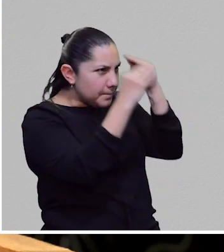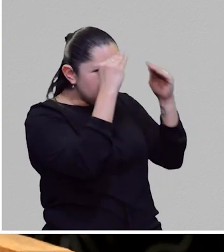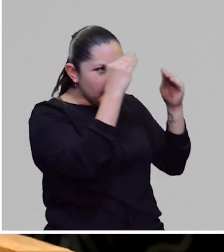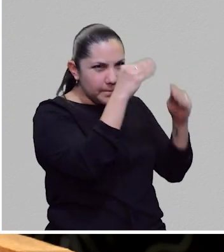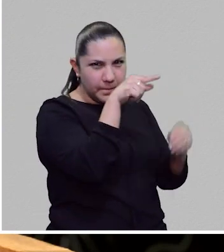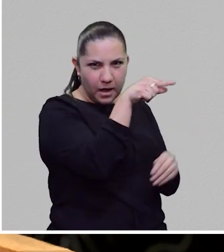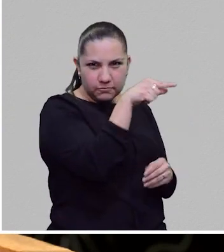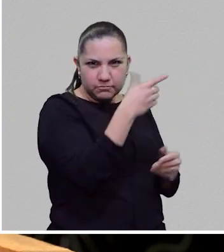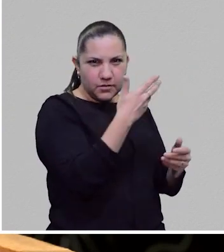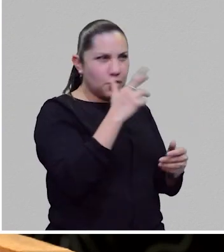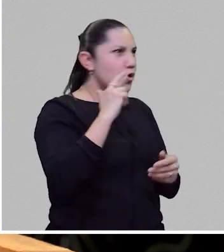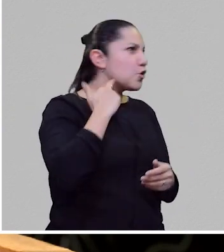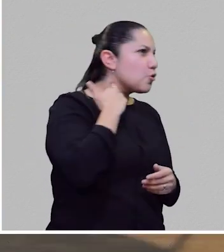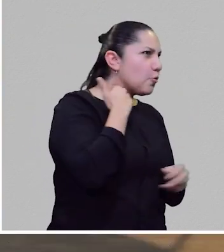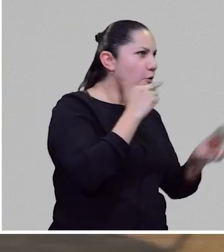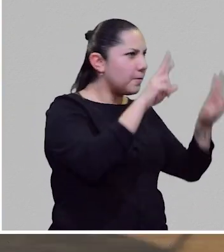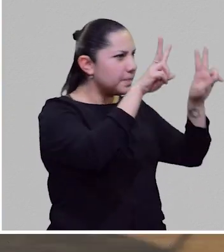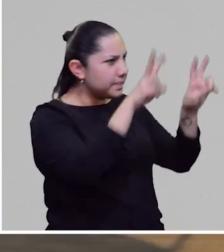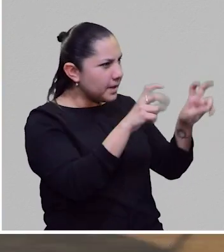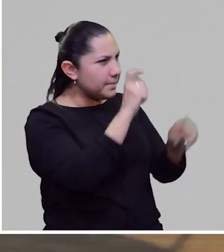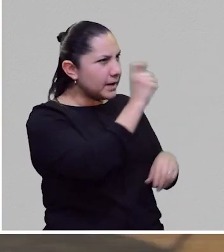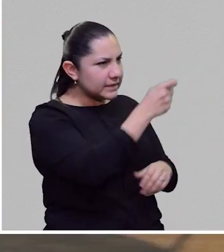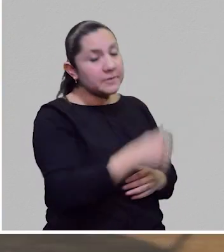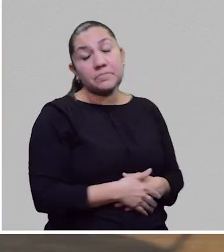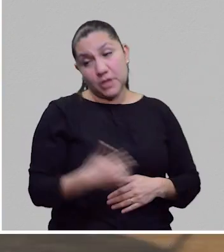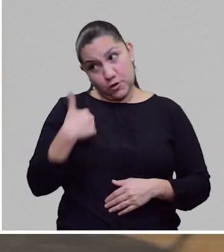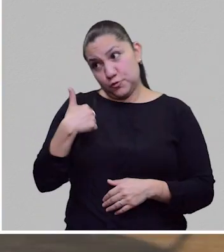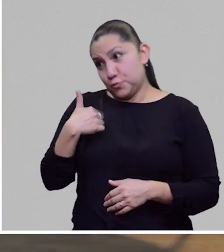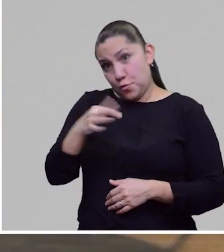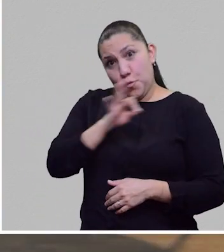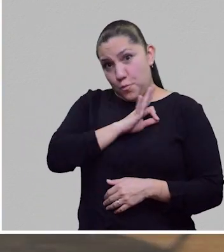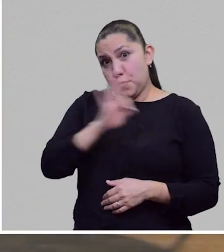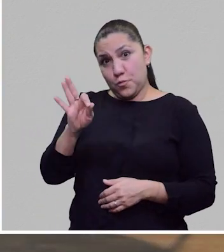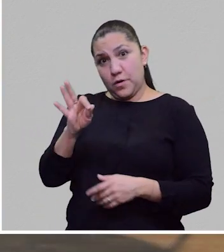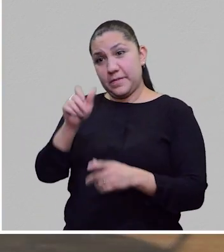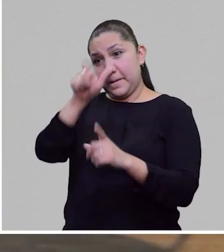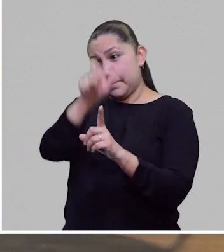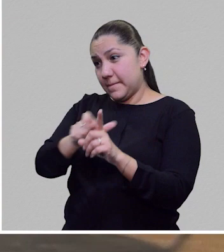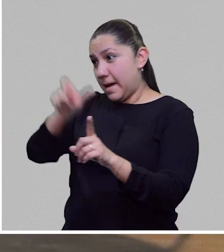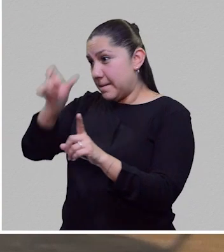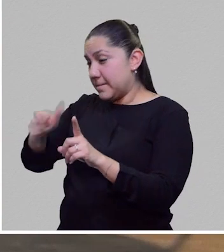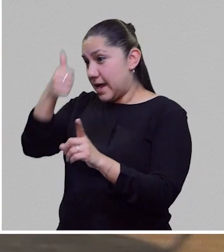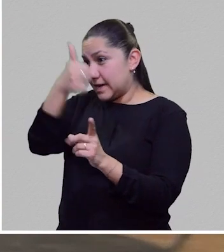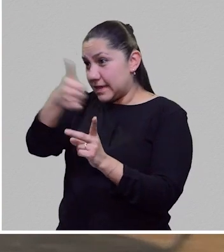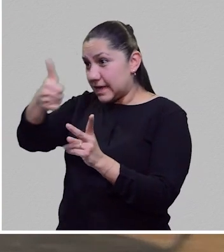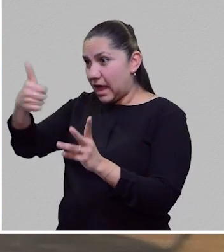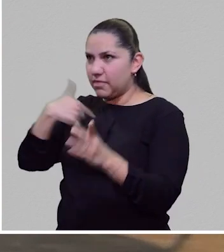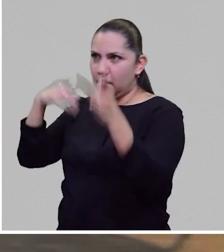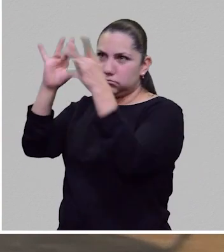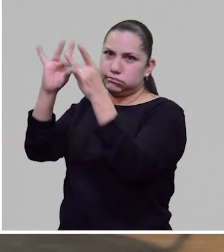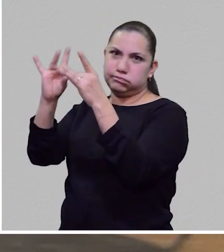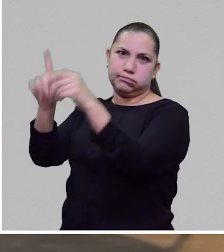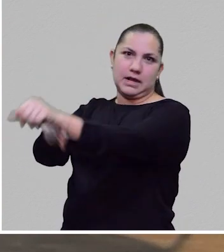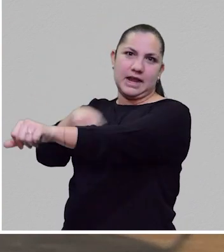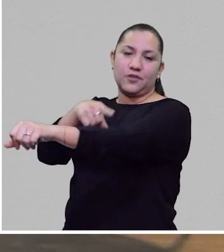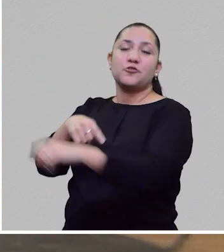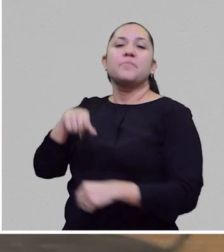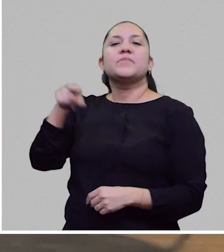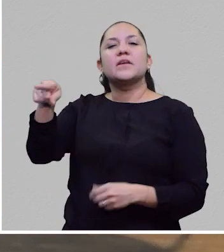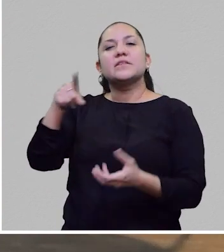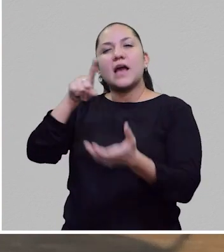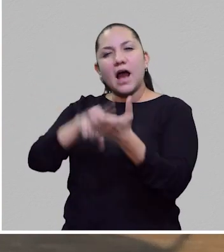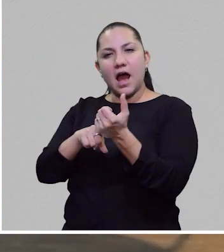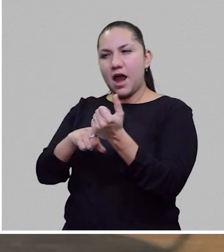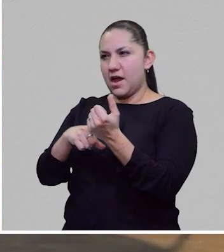interés por los robots. Pero tú puedes hacer un pitch de elevador de cada uno de ellos. Pero de super elevador va, porque tenemos nada. El estruendo del silencio